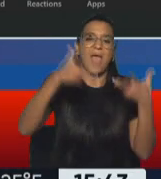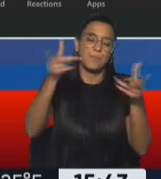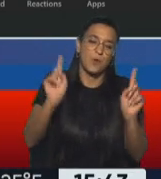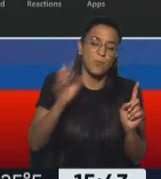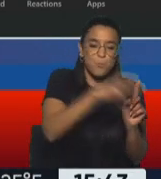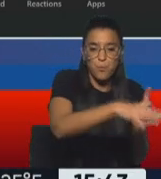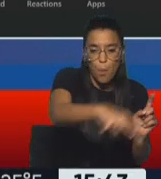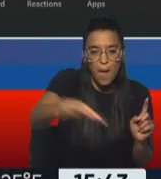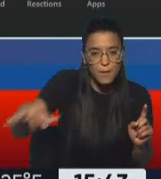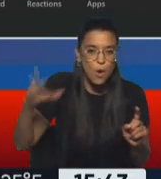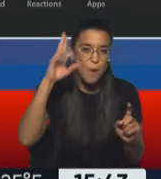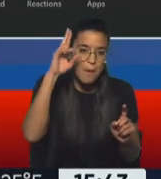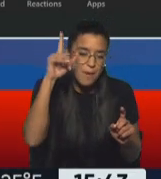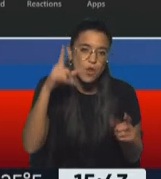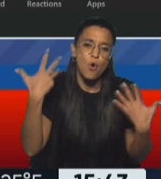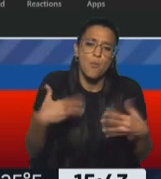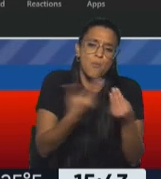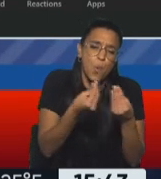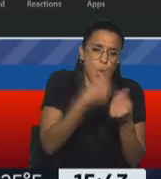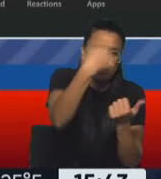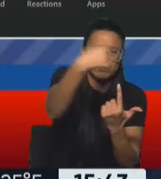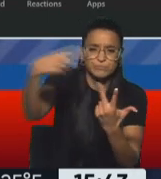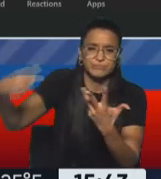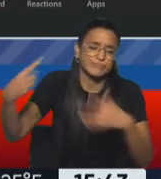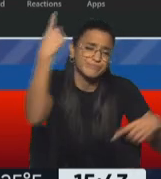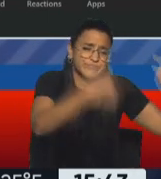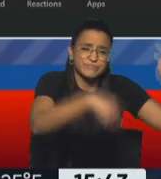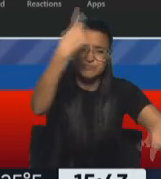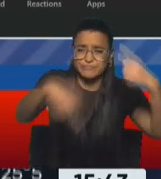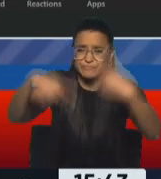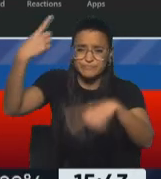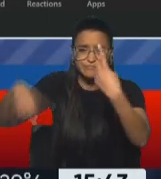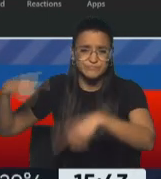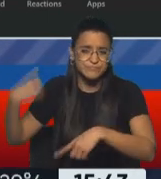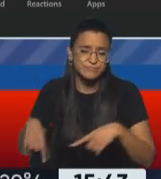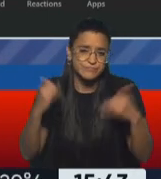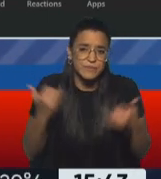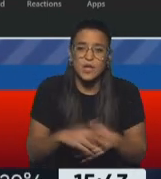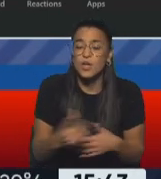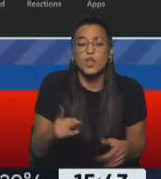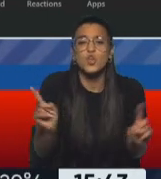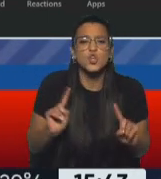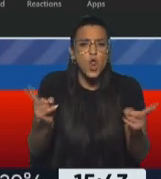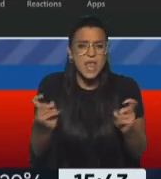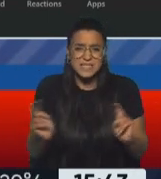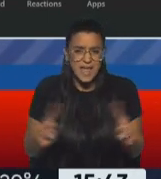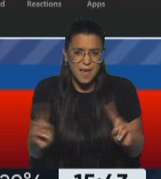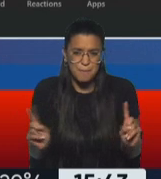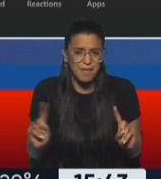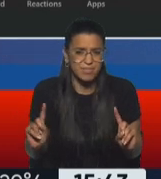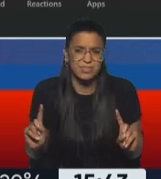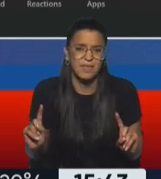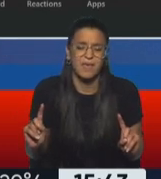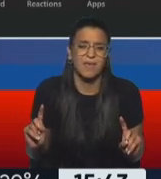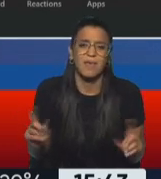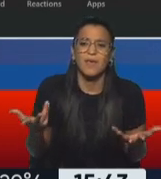los pueblos del Perú, que son muchos, múltiples y heterogéneos, que no necesariamente son, digamos,